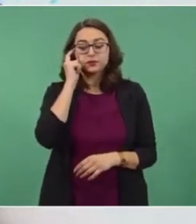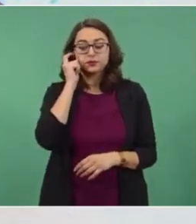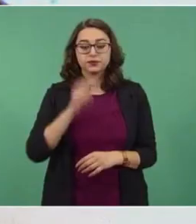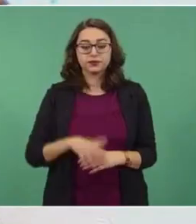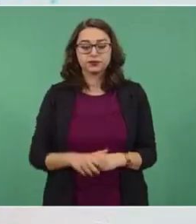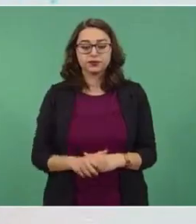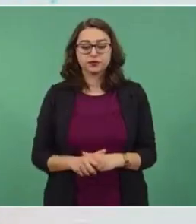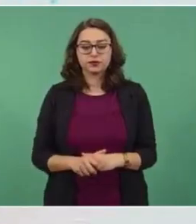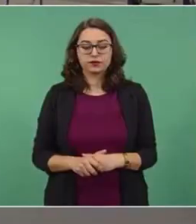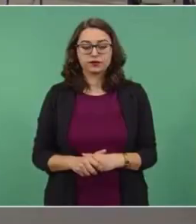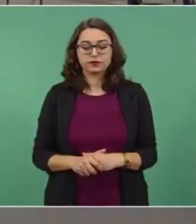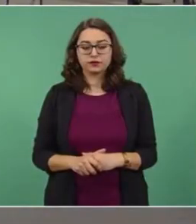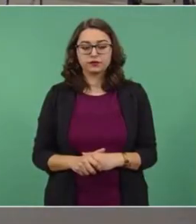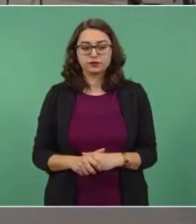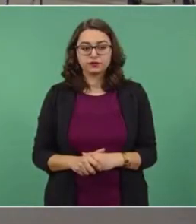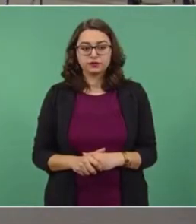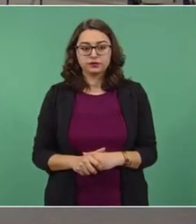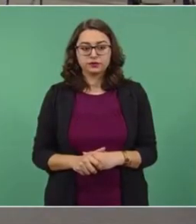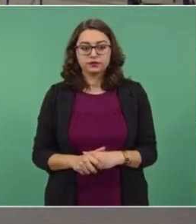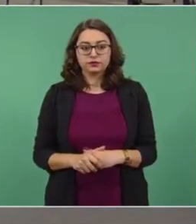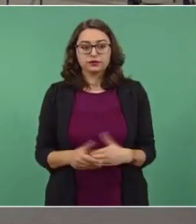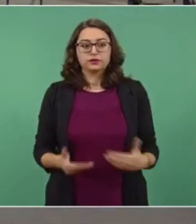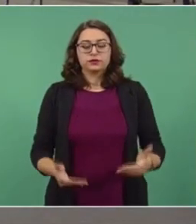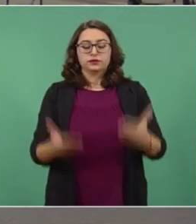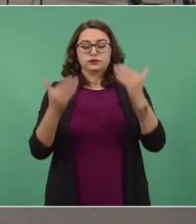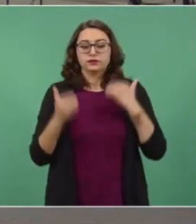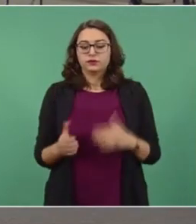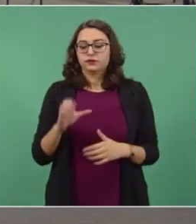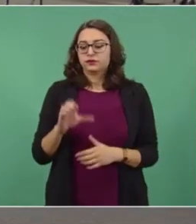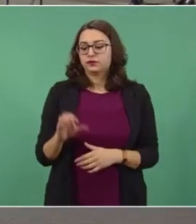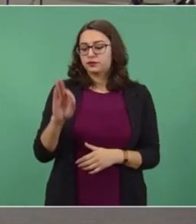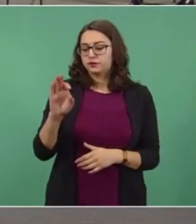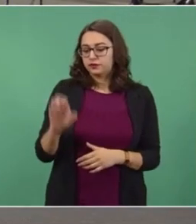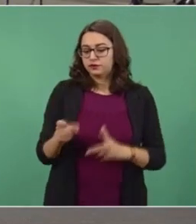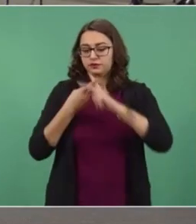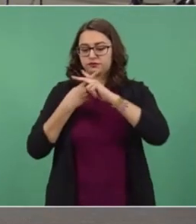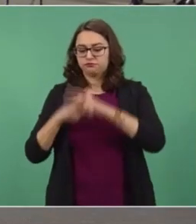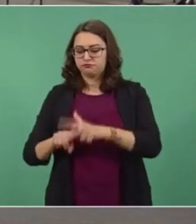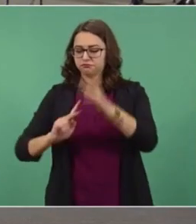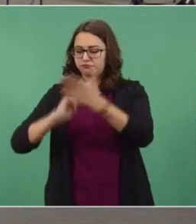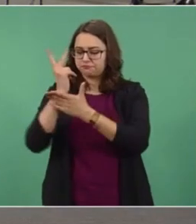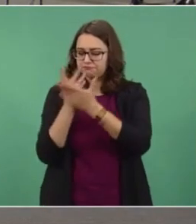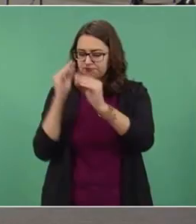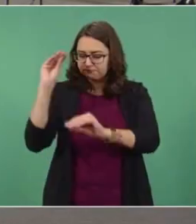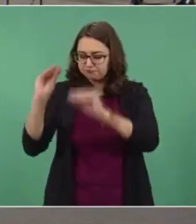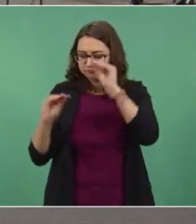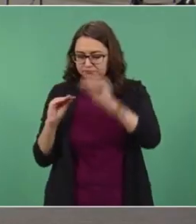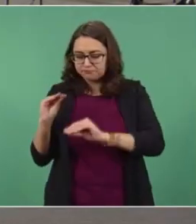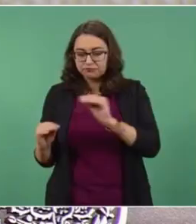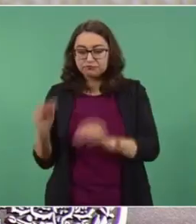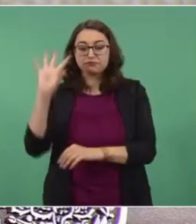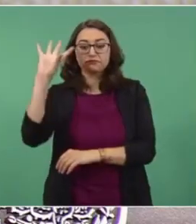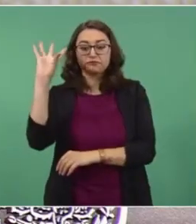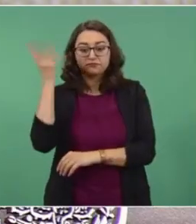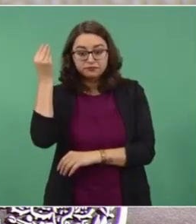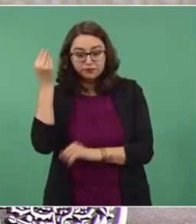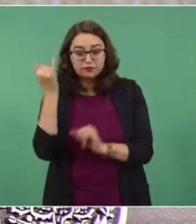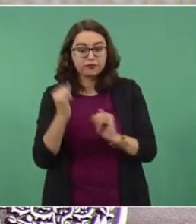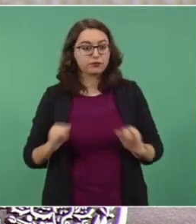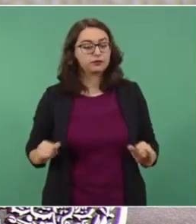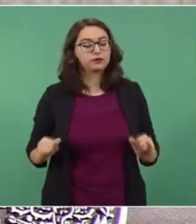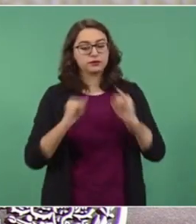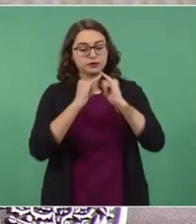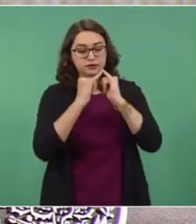La CFE trabajará en un programa de tecnología conjunta con los institutos